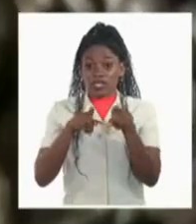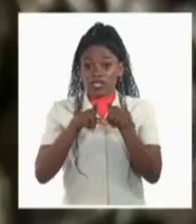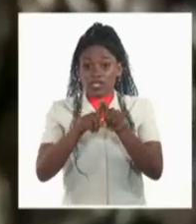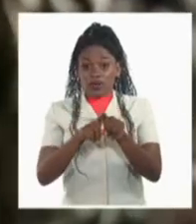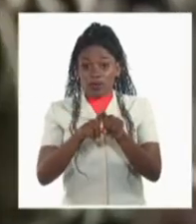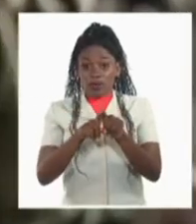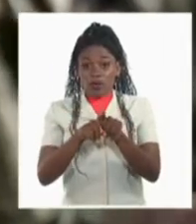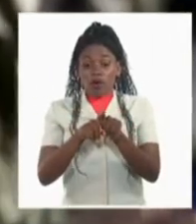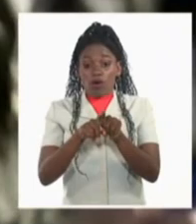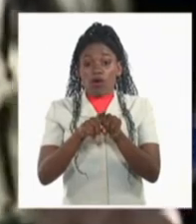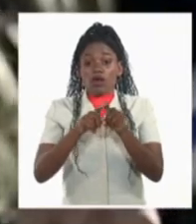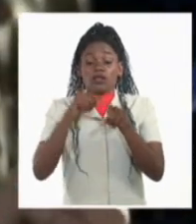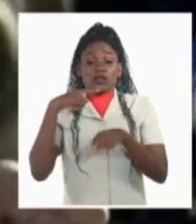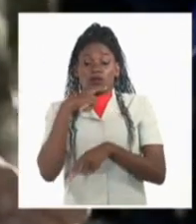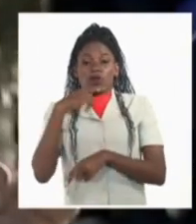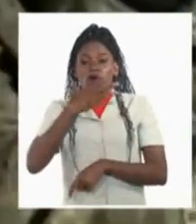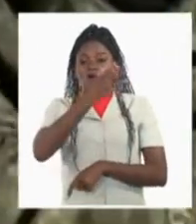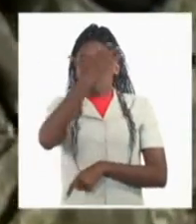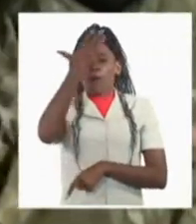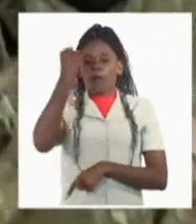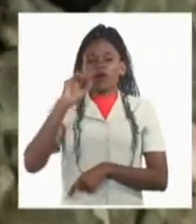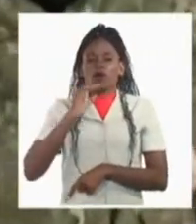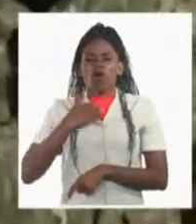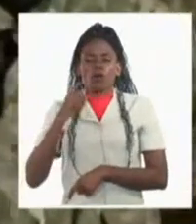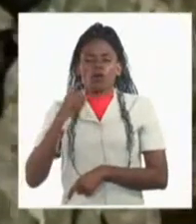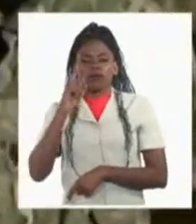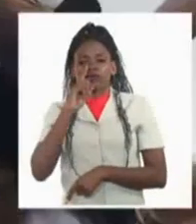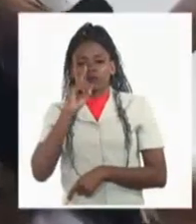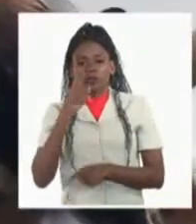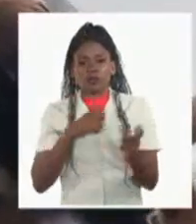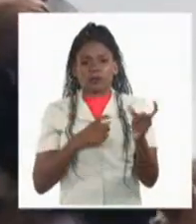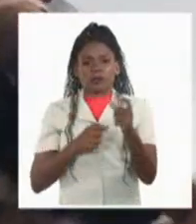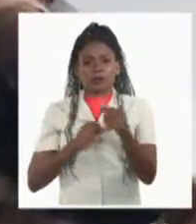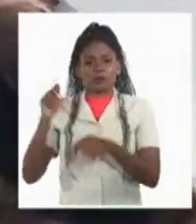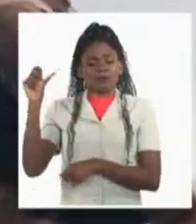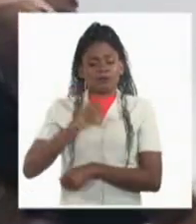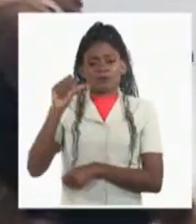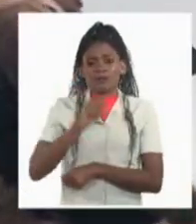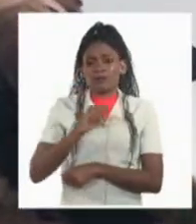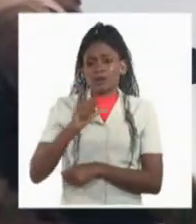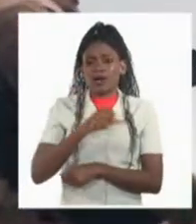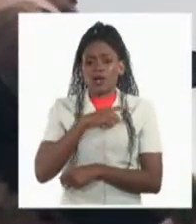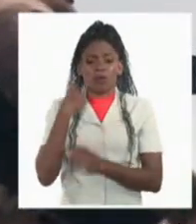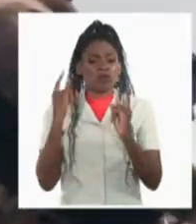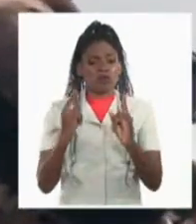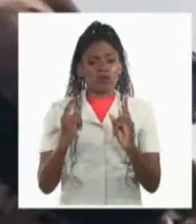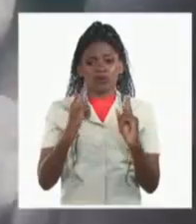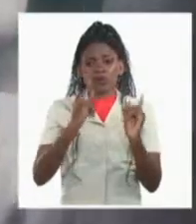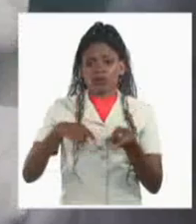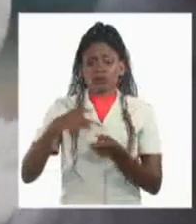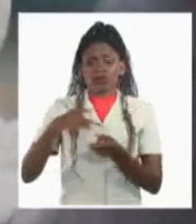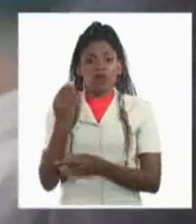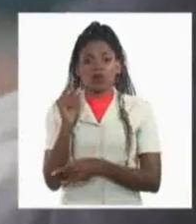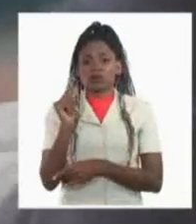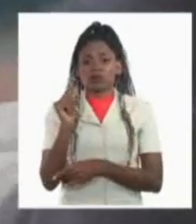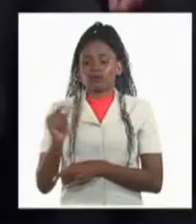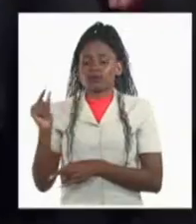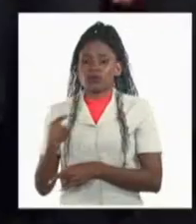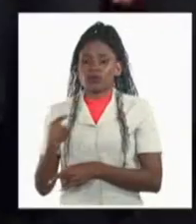olvidan cómo finalizó aquella bárbara y sangrienta aventura del supremacismo